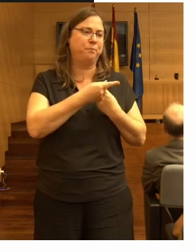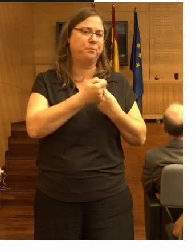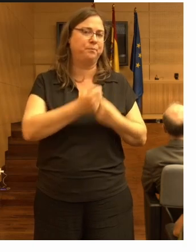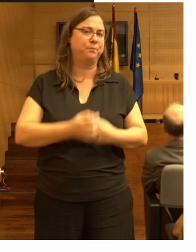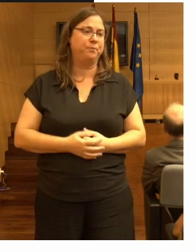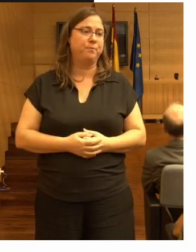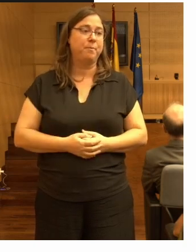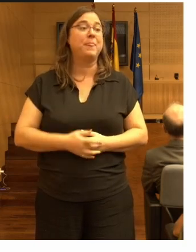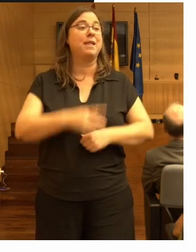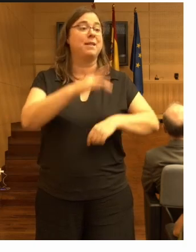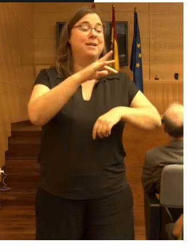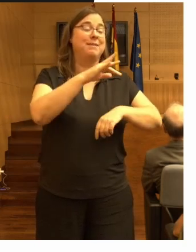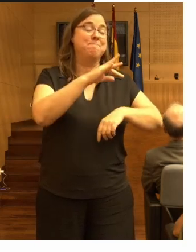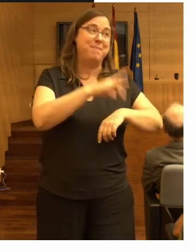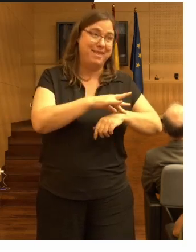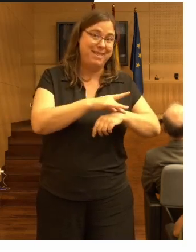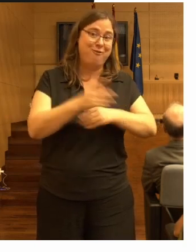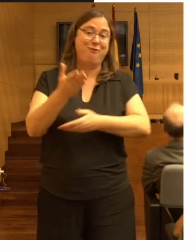médicos no siempre